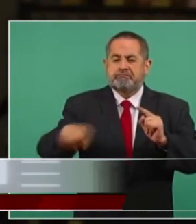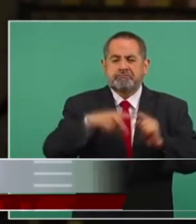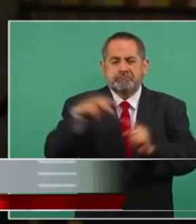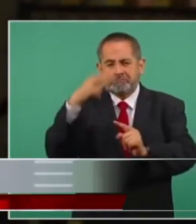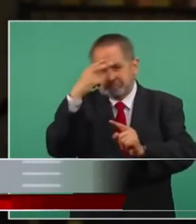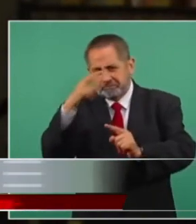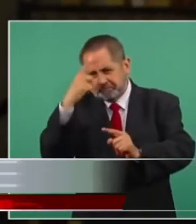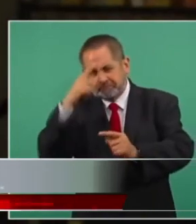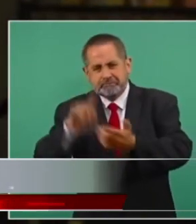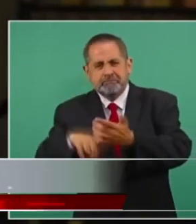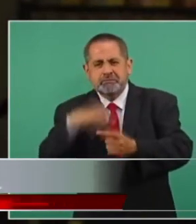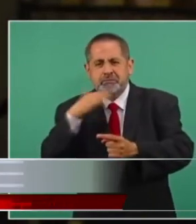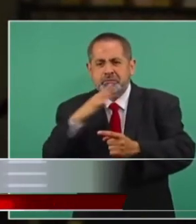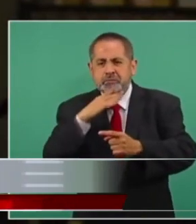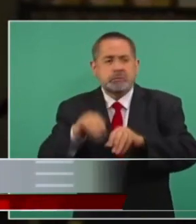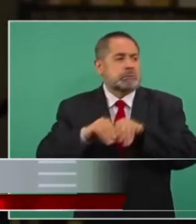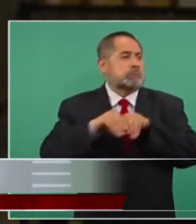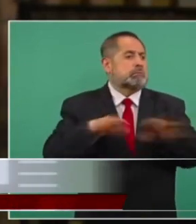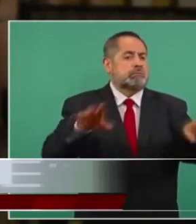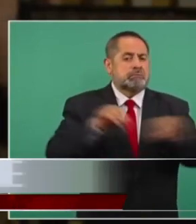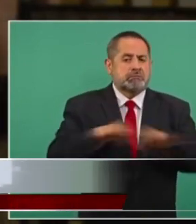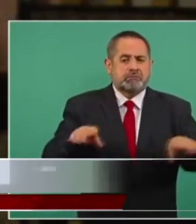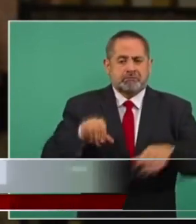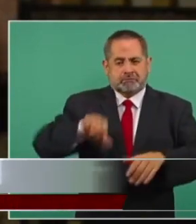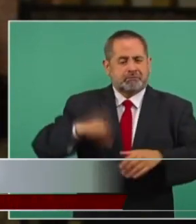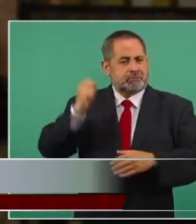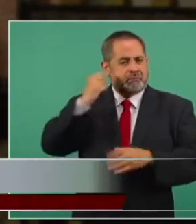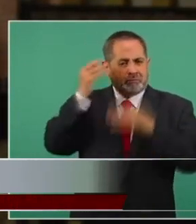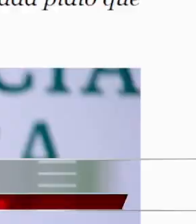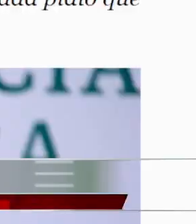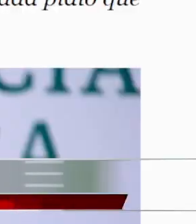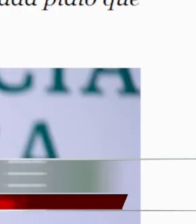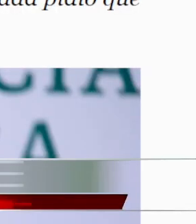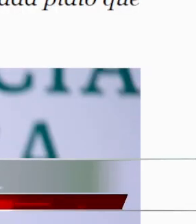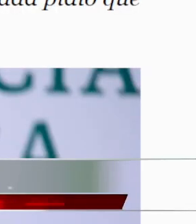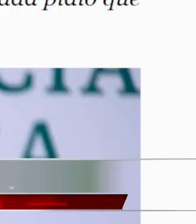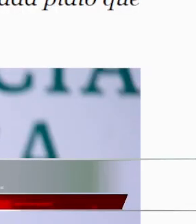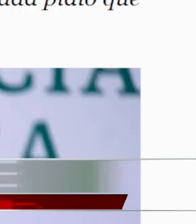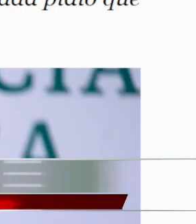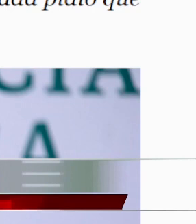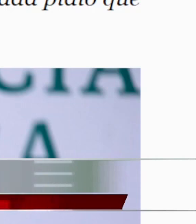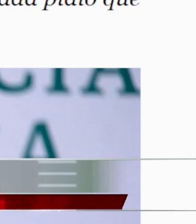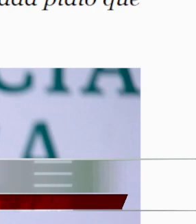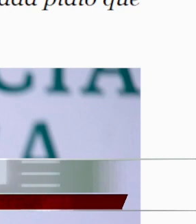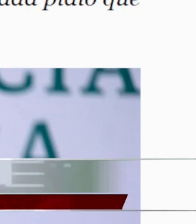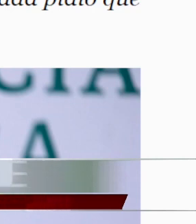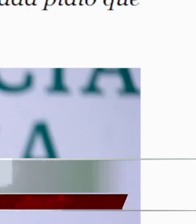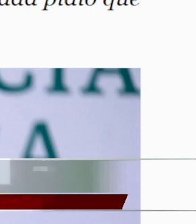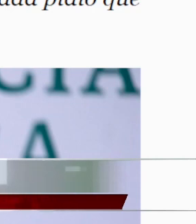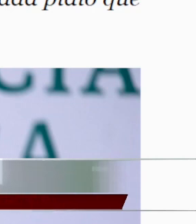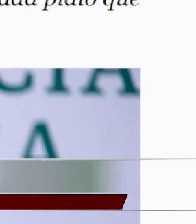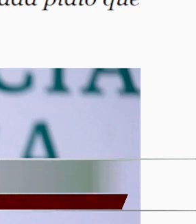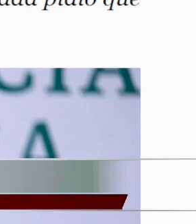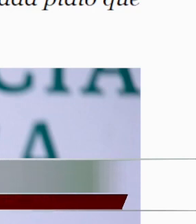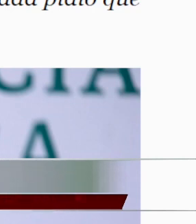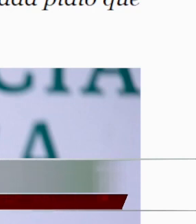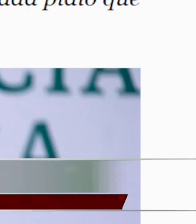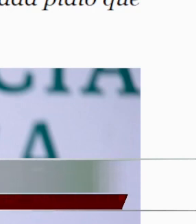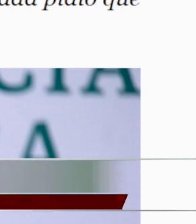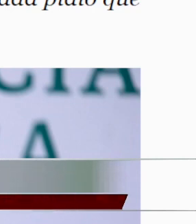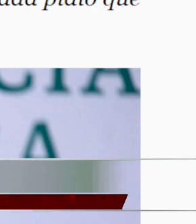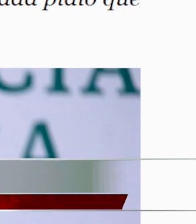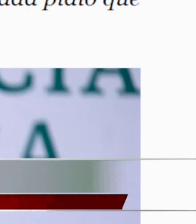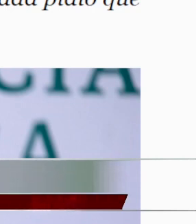unas razones sumamente ridículas. Y es que hay que recordar que el presidente Andrés Manuel López Obrador dio a